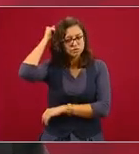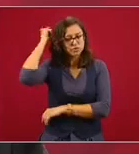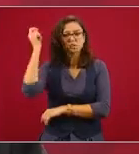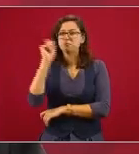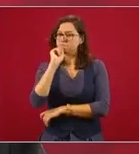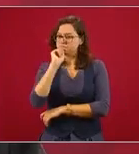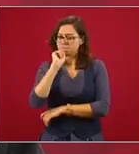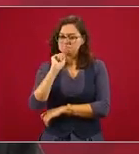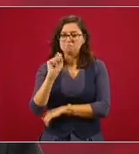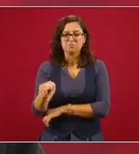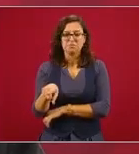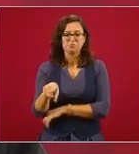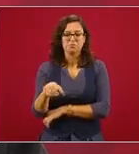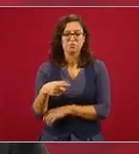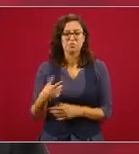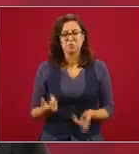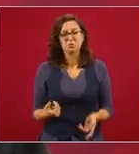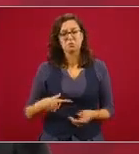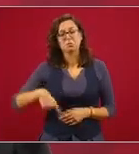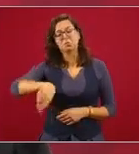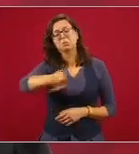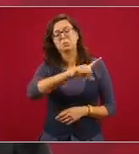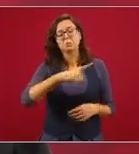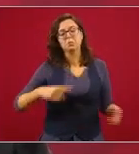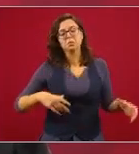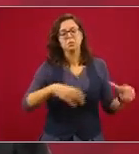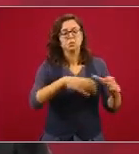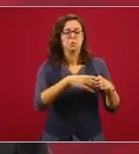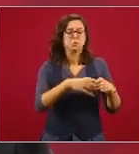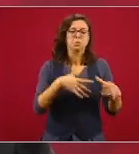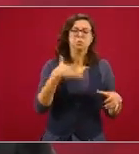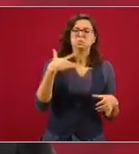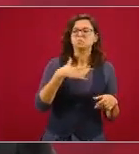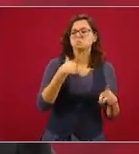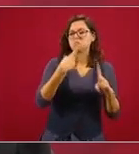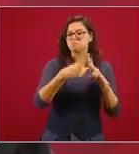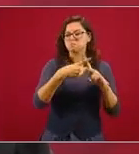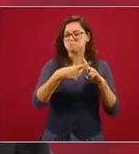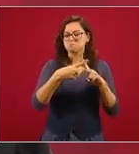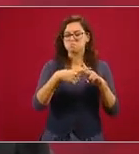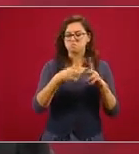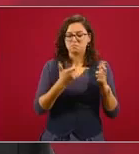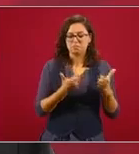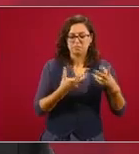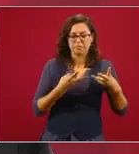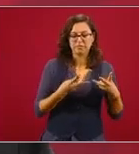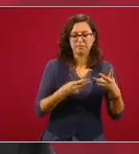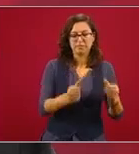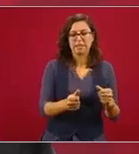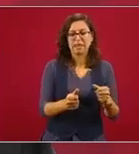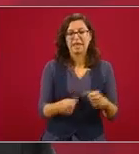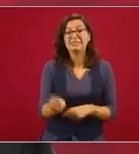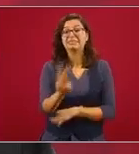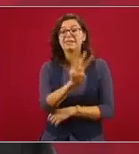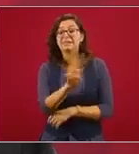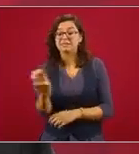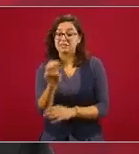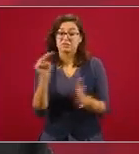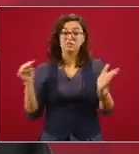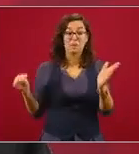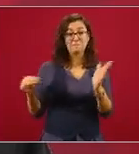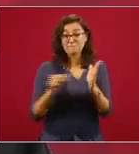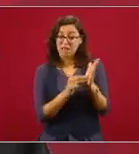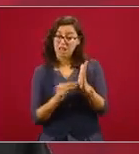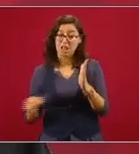Que estaban estimando un costo de 300 mil millones